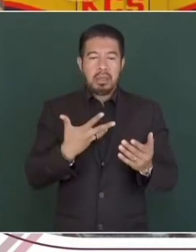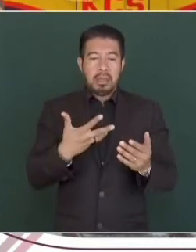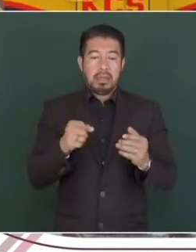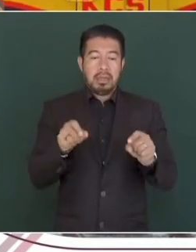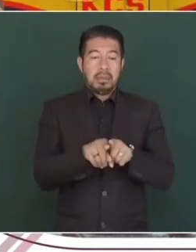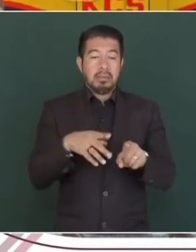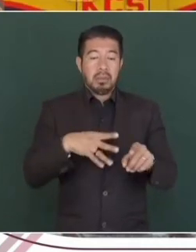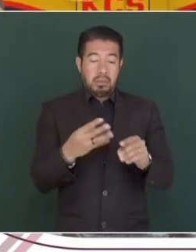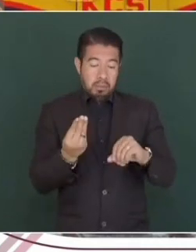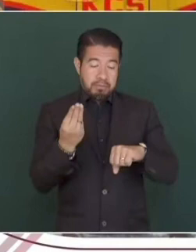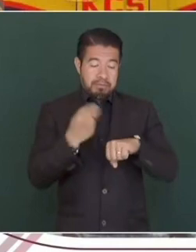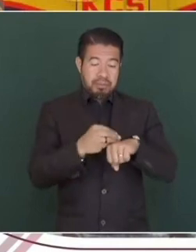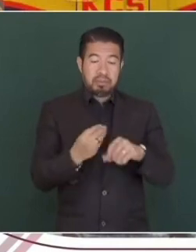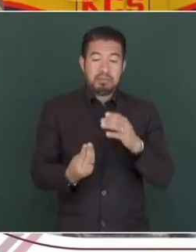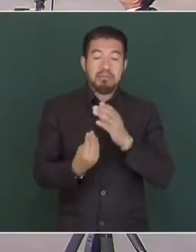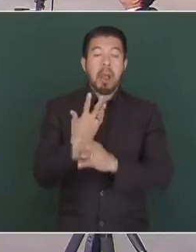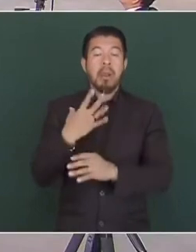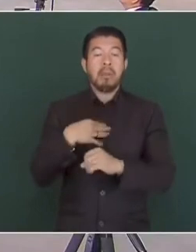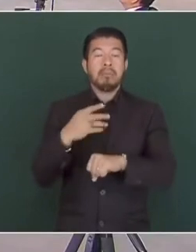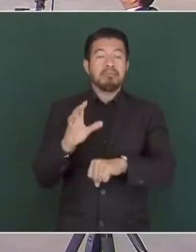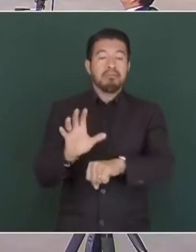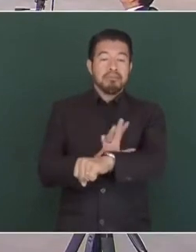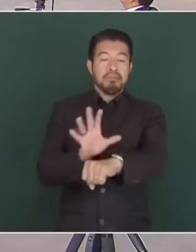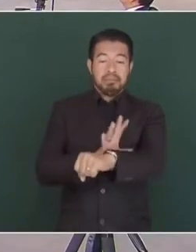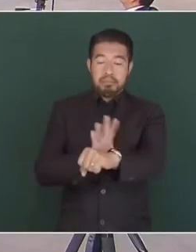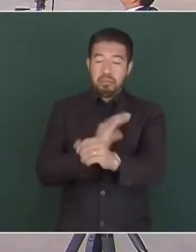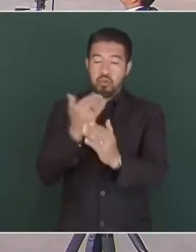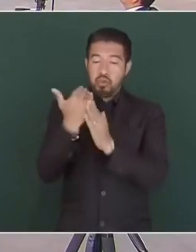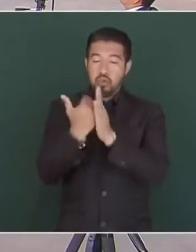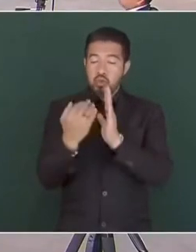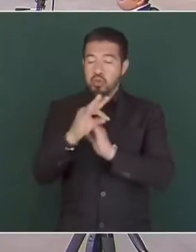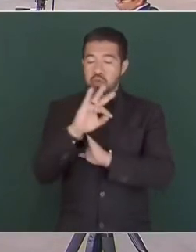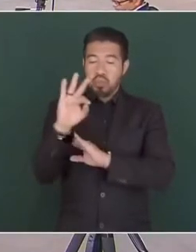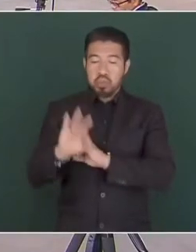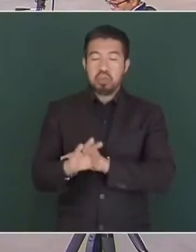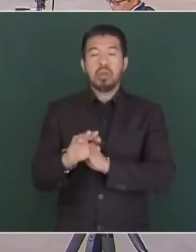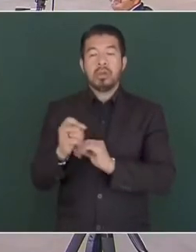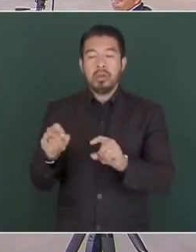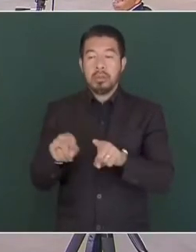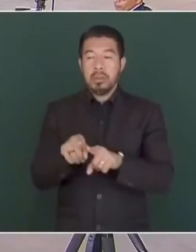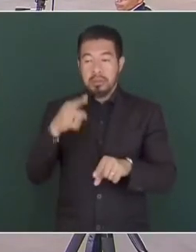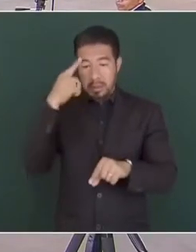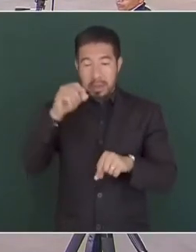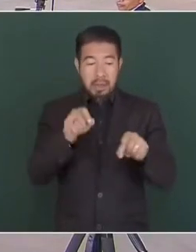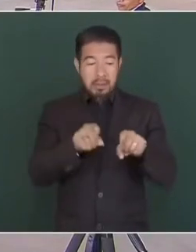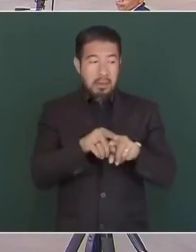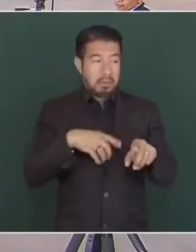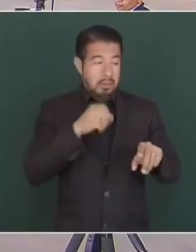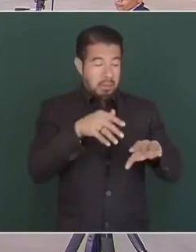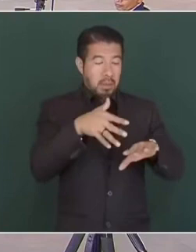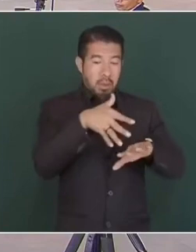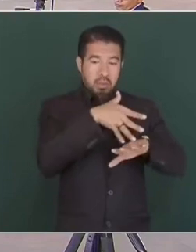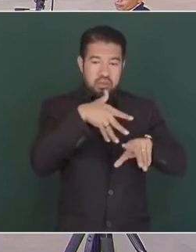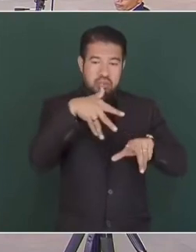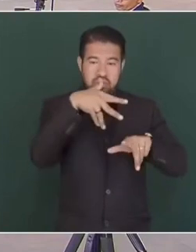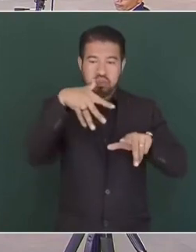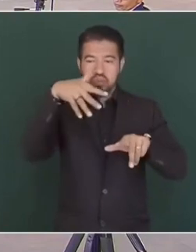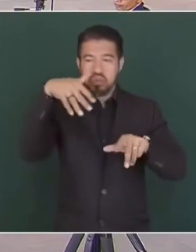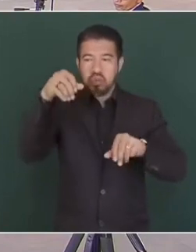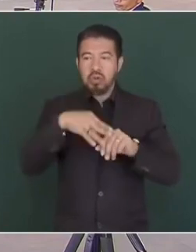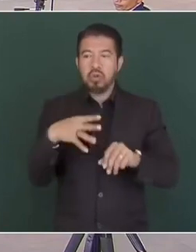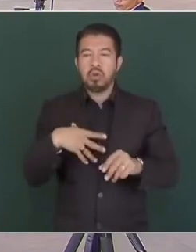energético por kilómetro recorrido y una reducción hasta de un 75 por ciento en la huella de carbono comparado con el autotransporte.